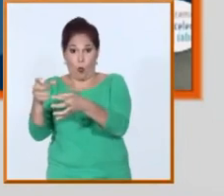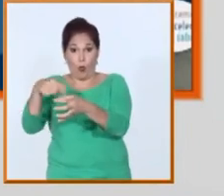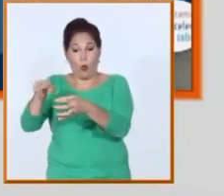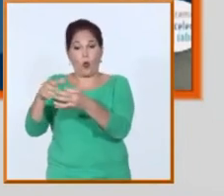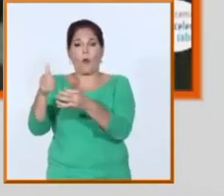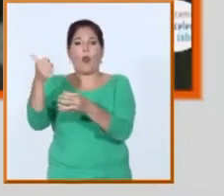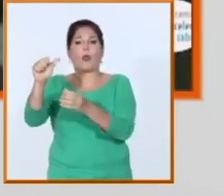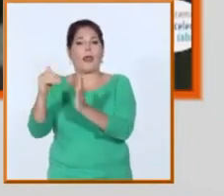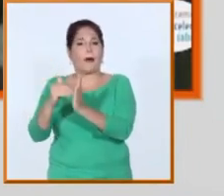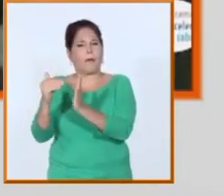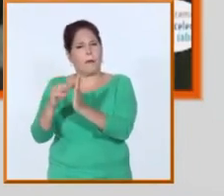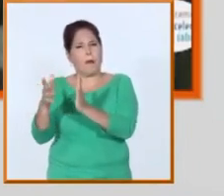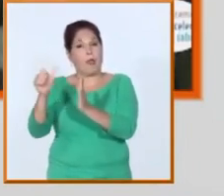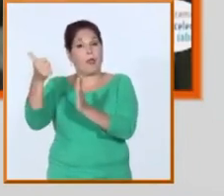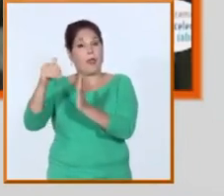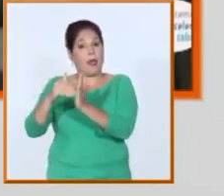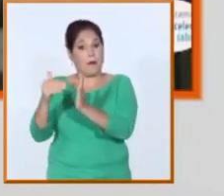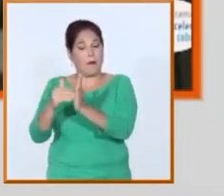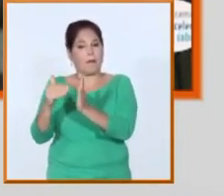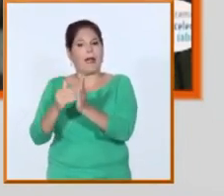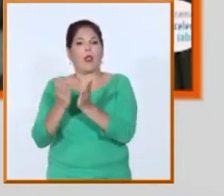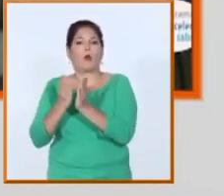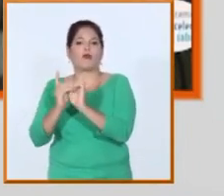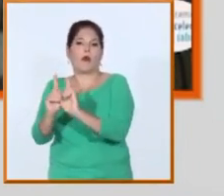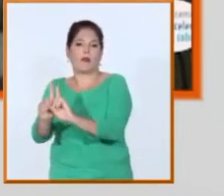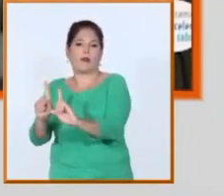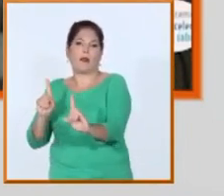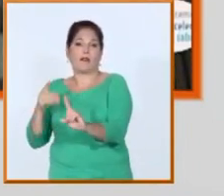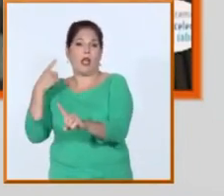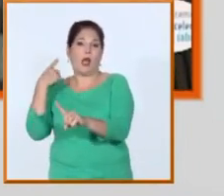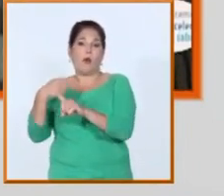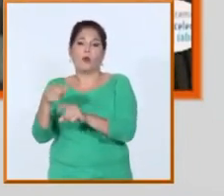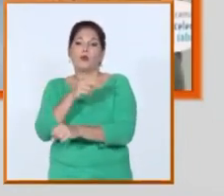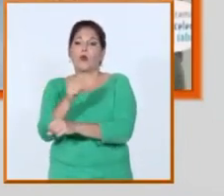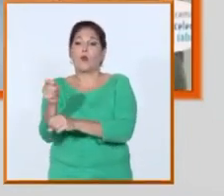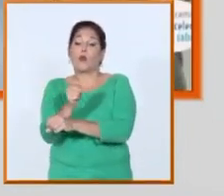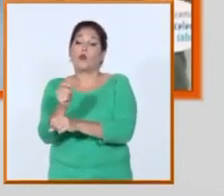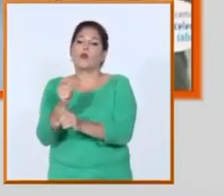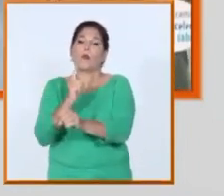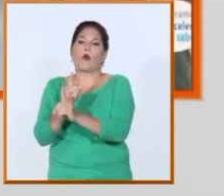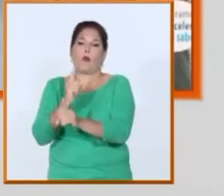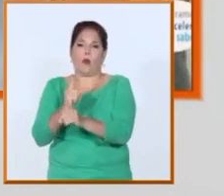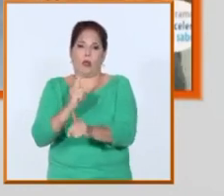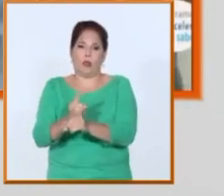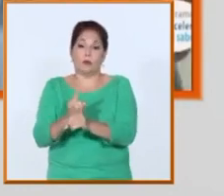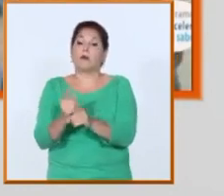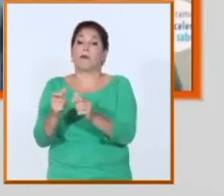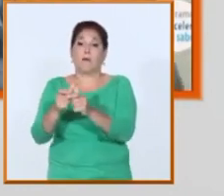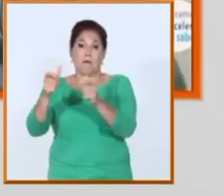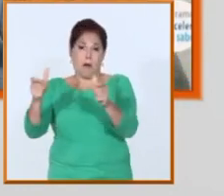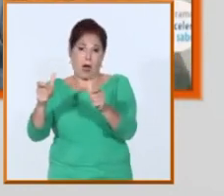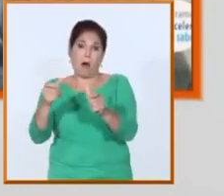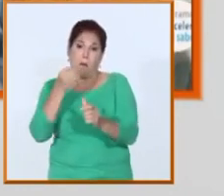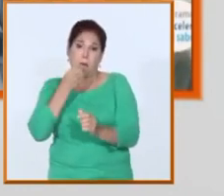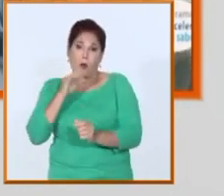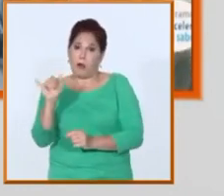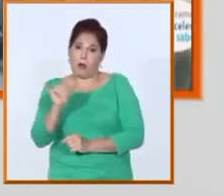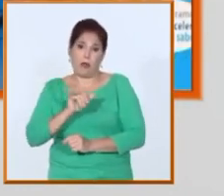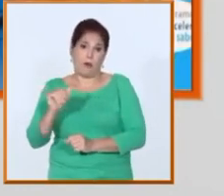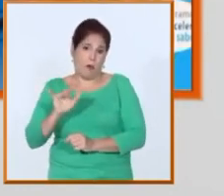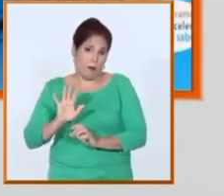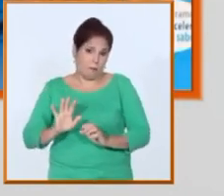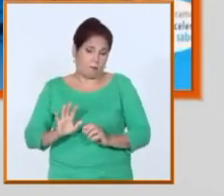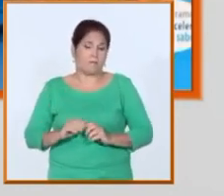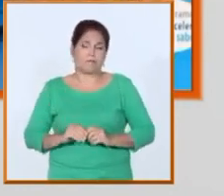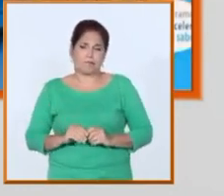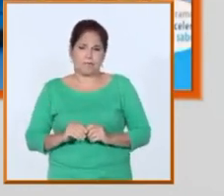10 mil poco más de 10 mil en educación a distancia y el resto es curso por encuentro o que es una amplia posibilidad o una posibilidad perdón amplia